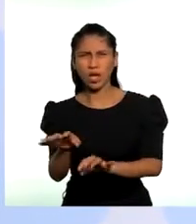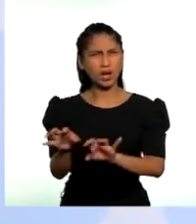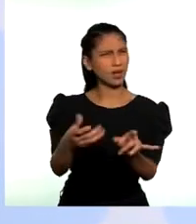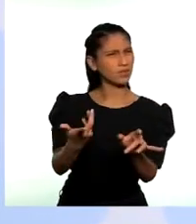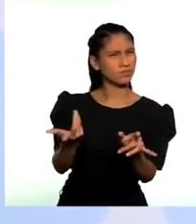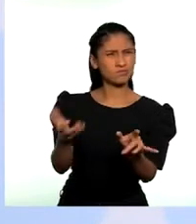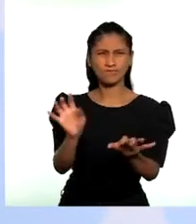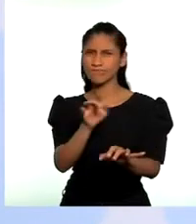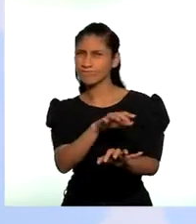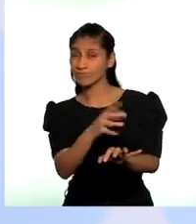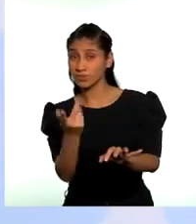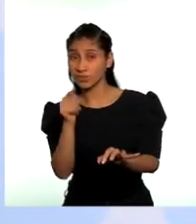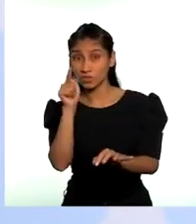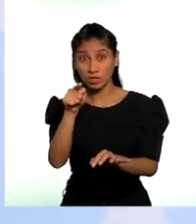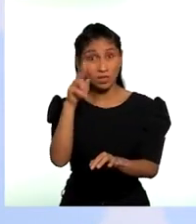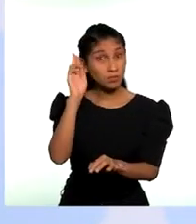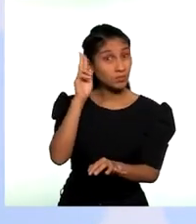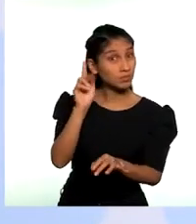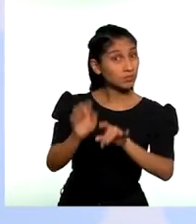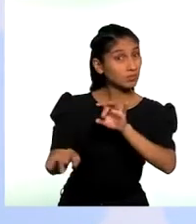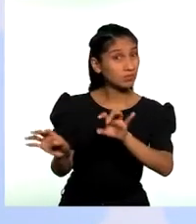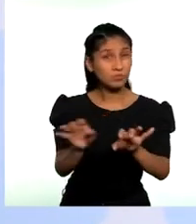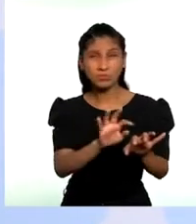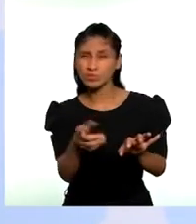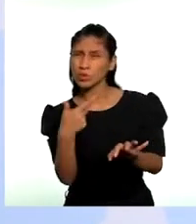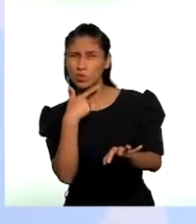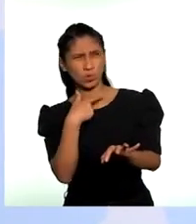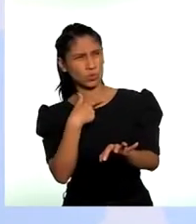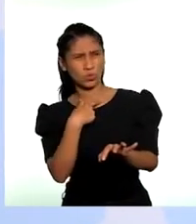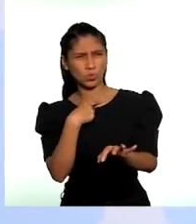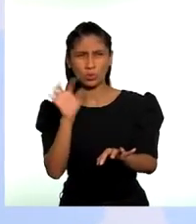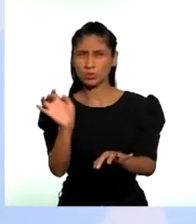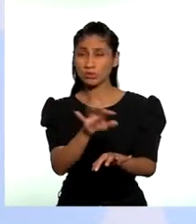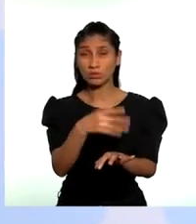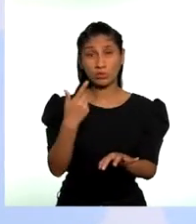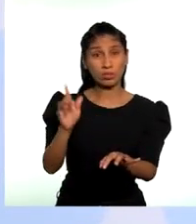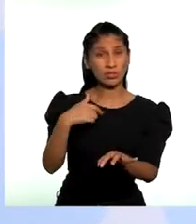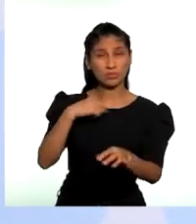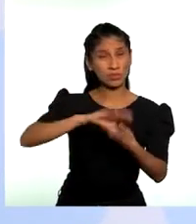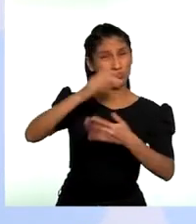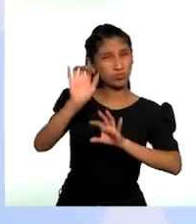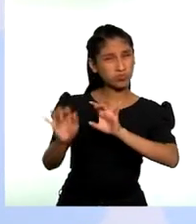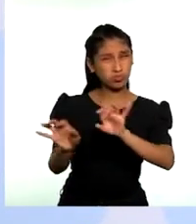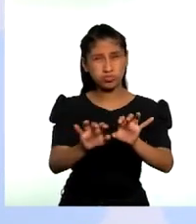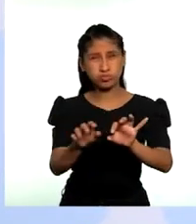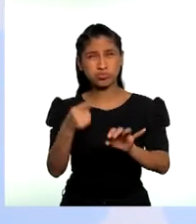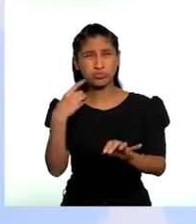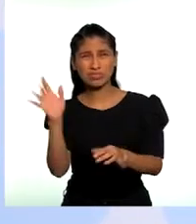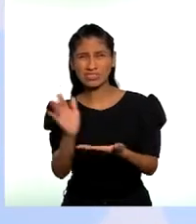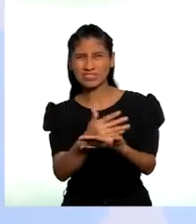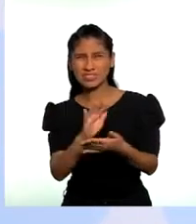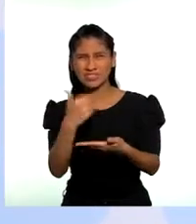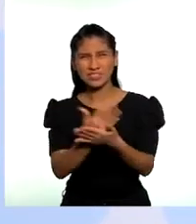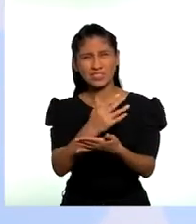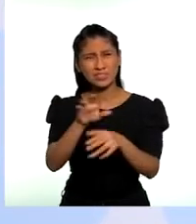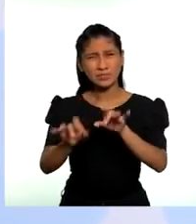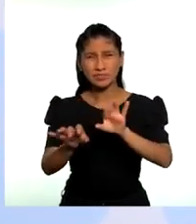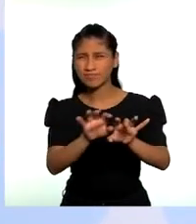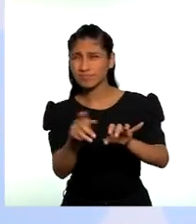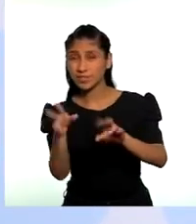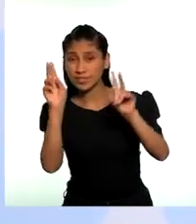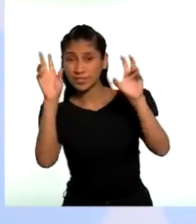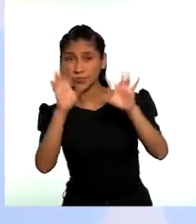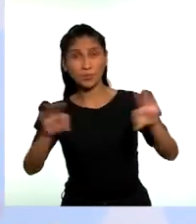¿Está ahí? Creo que mi conexión a internet está fallando. Este tema está muy